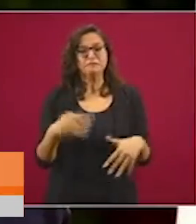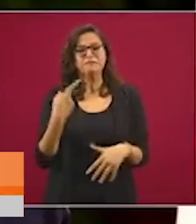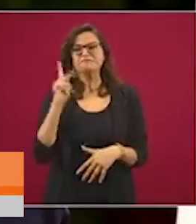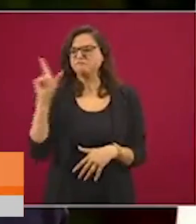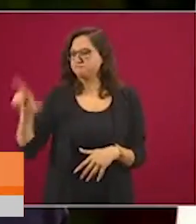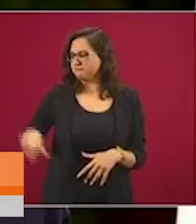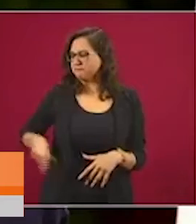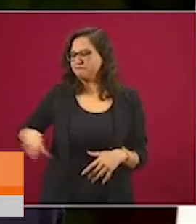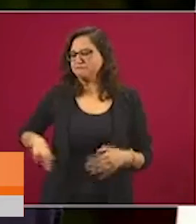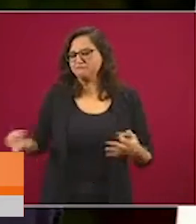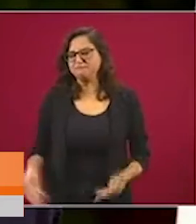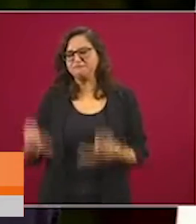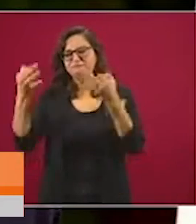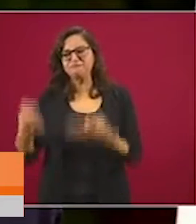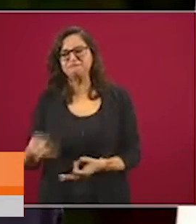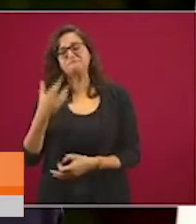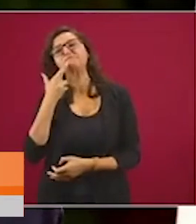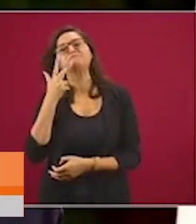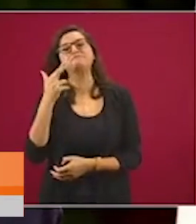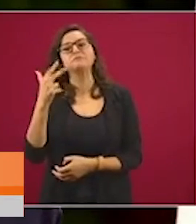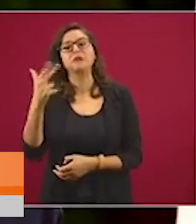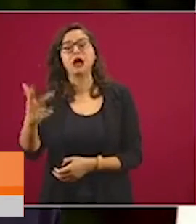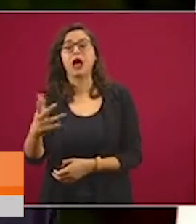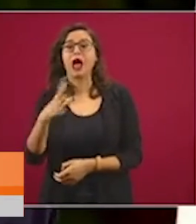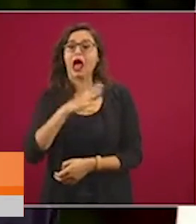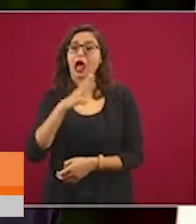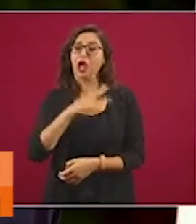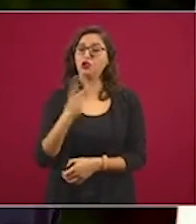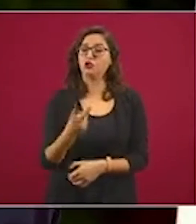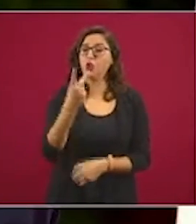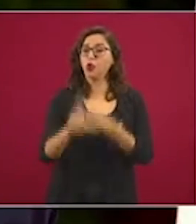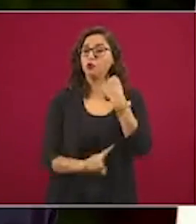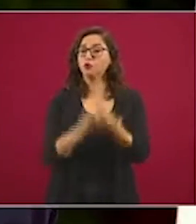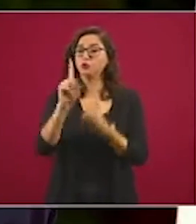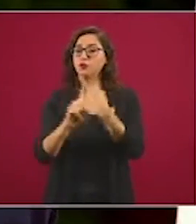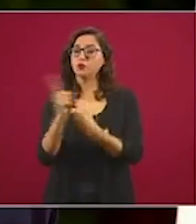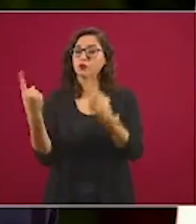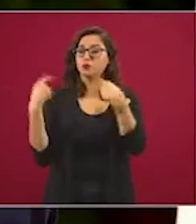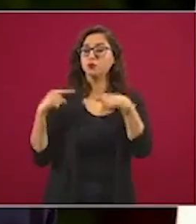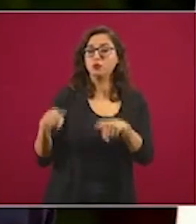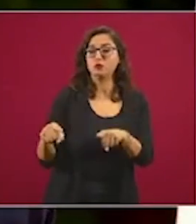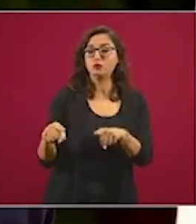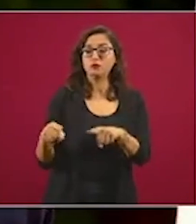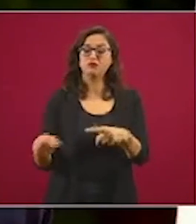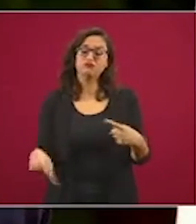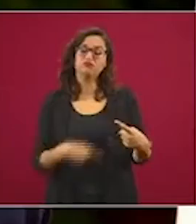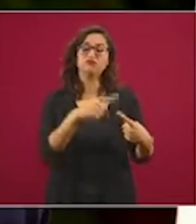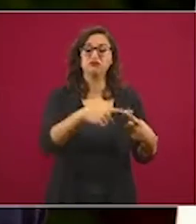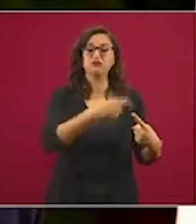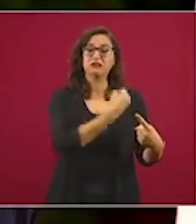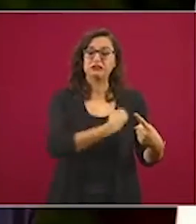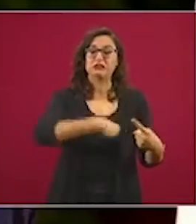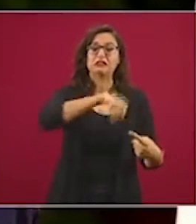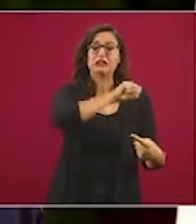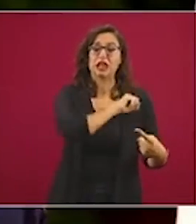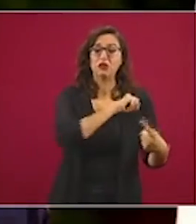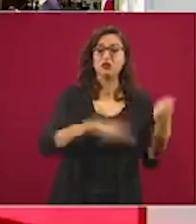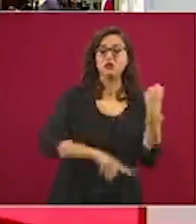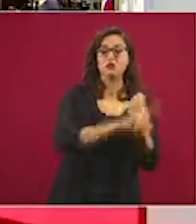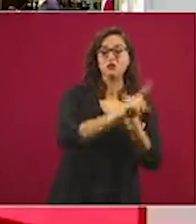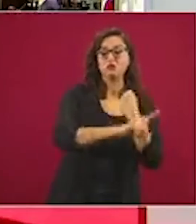dos crisis al mismo tiempo, la sanitaria y la económica,